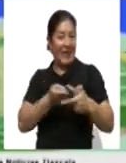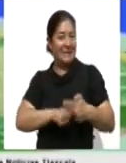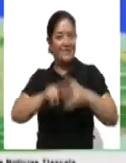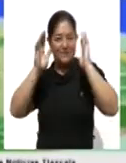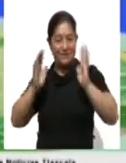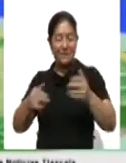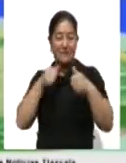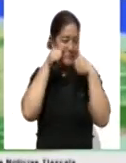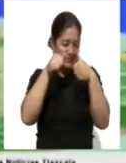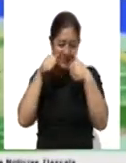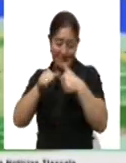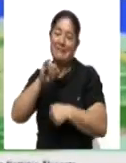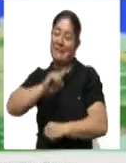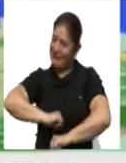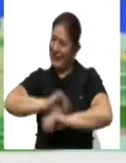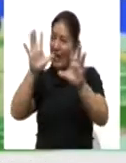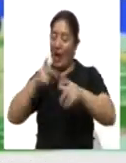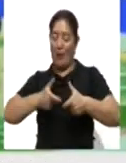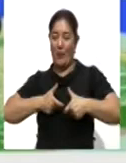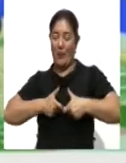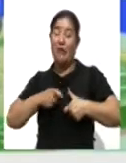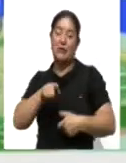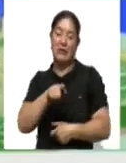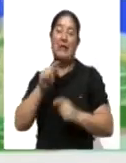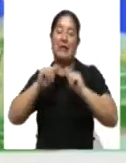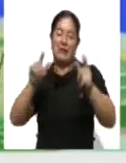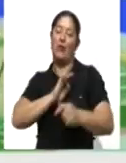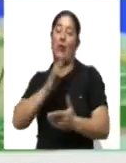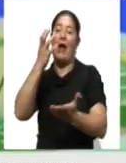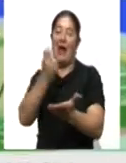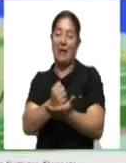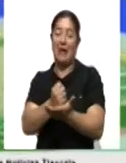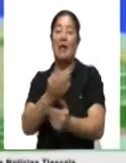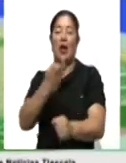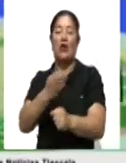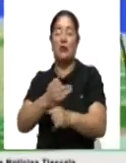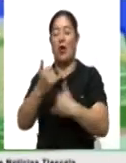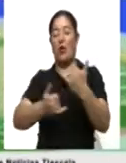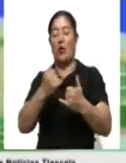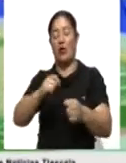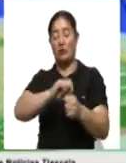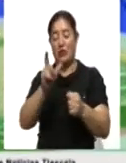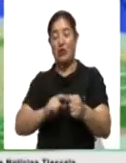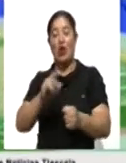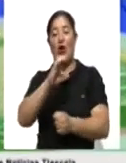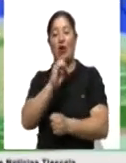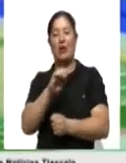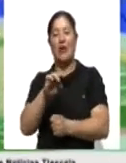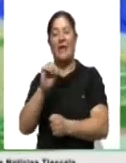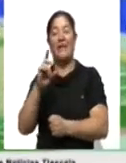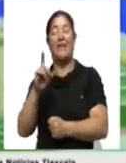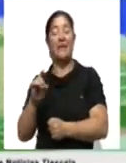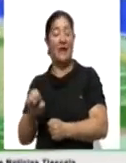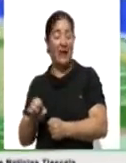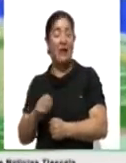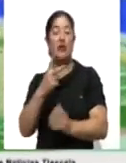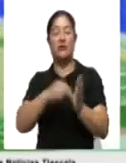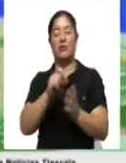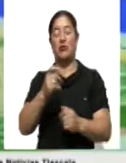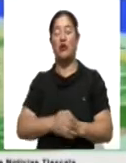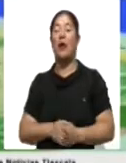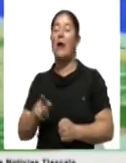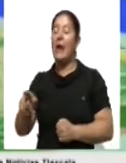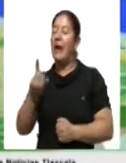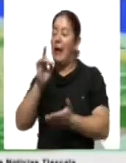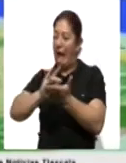supuesto que estaremos atentos a las medallas que pueda obtener Tlaxcala en estos Juegos Nacionales con ADE 2021. Hugo, muchas gracias por tu reporte, estaremos